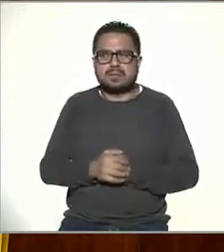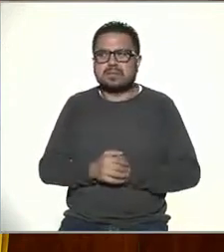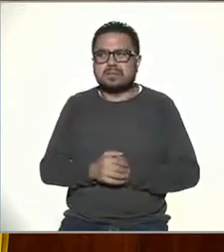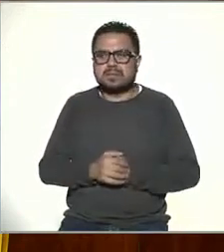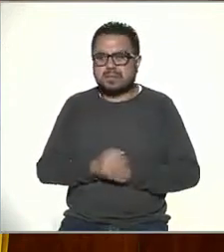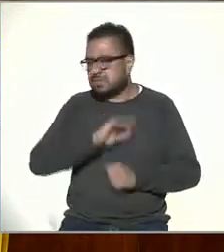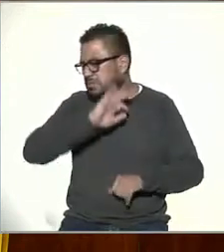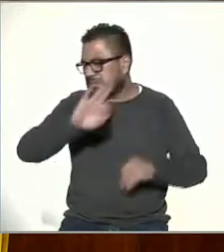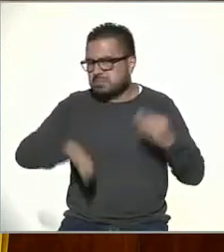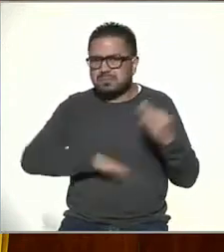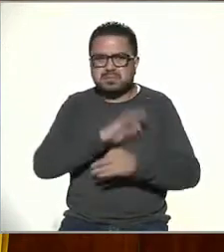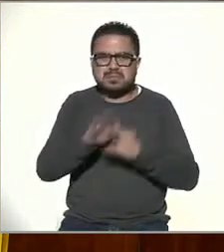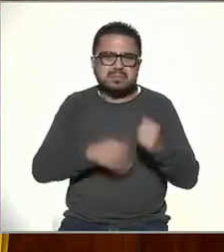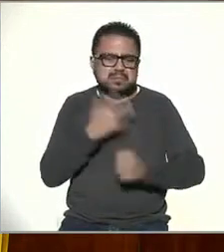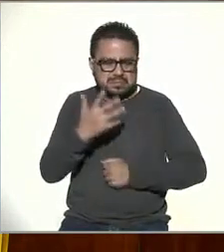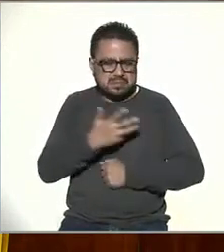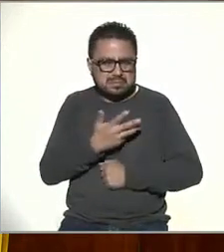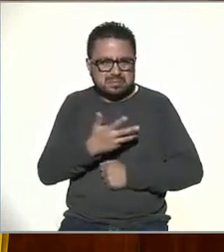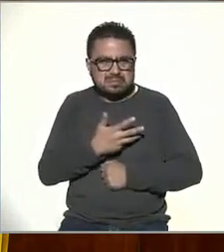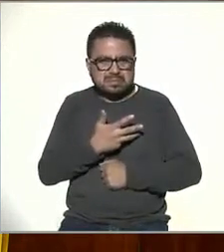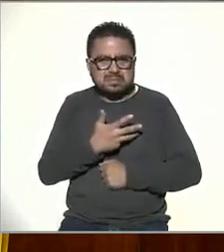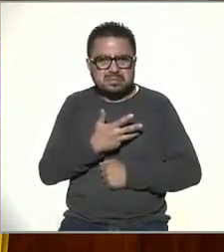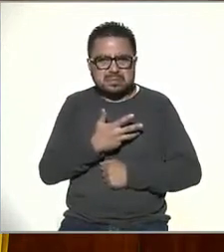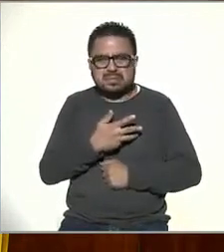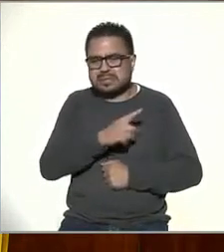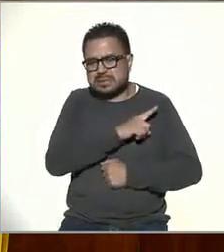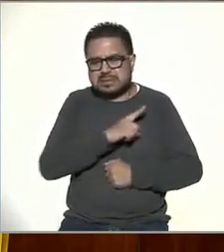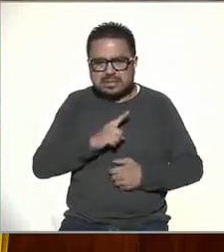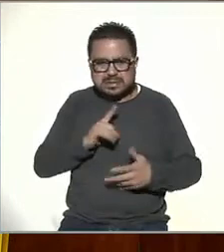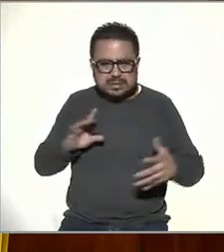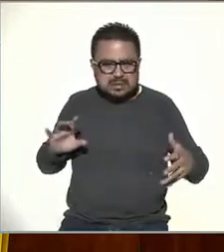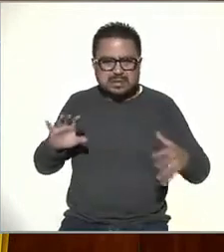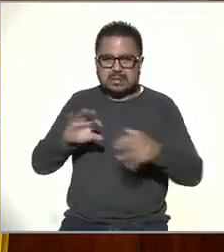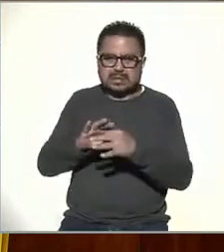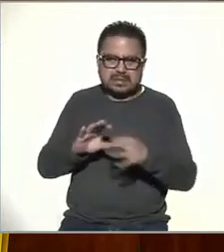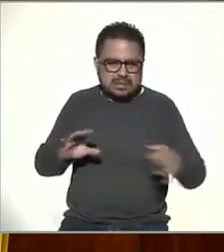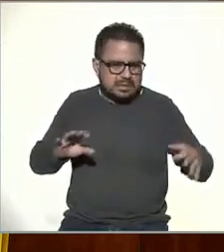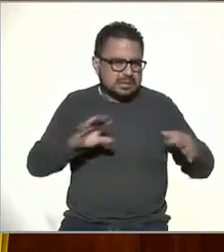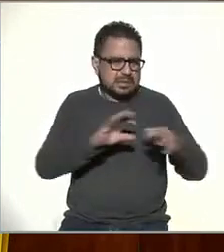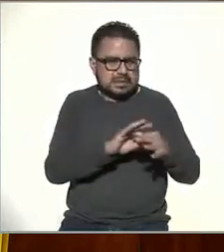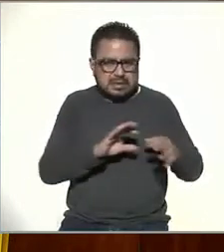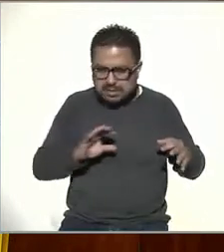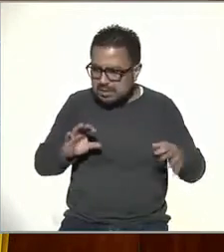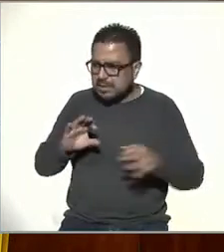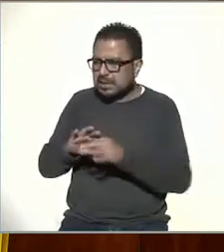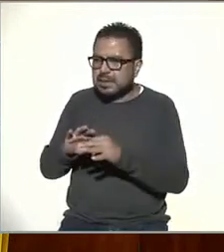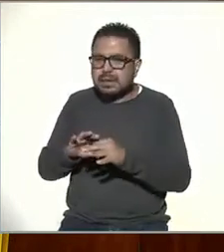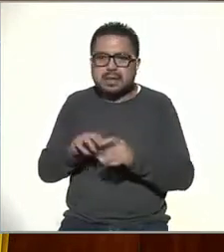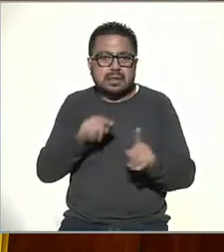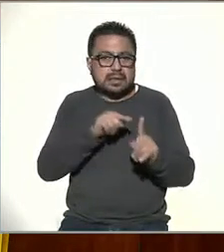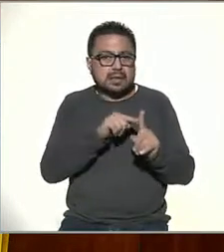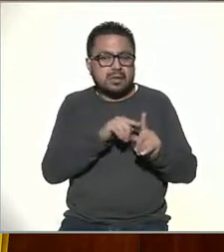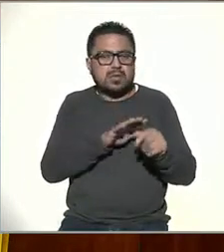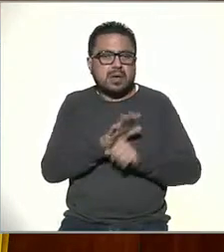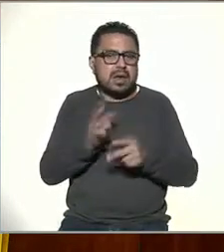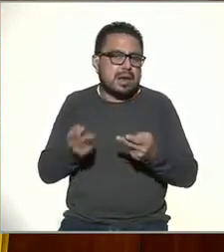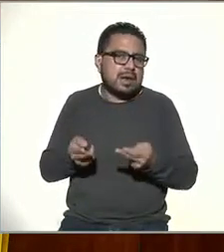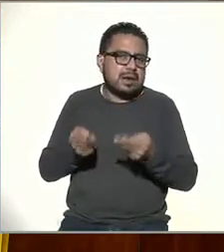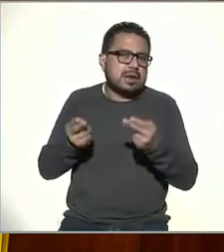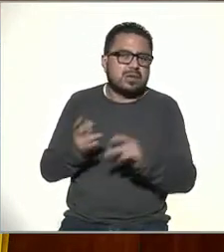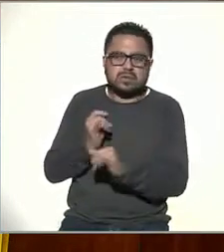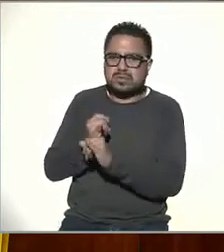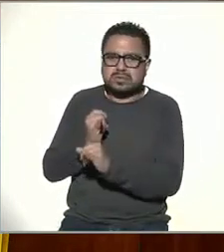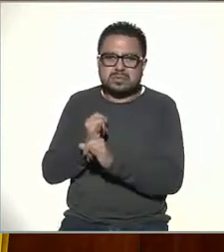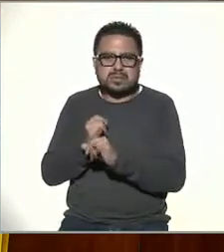todos hemos tenido de alguna otra manera que irnos adaptando, y creo que una de las adaptaciones ha sido el comercio electrónico.